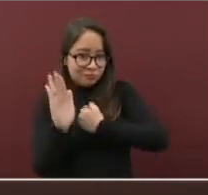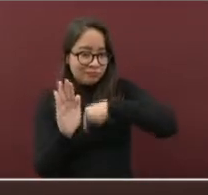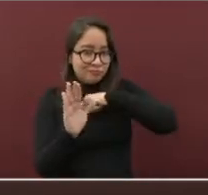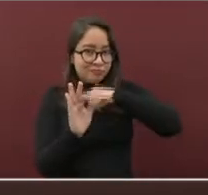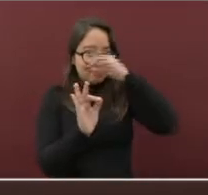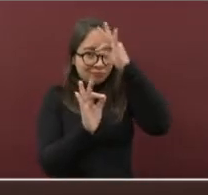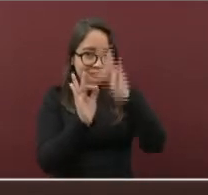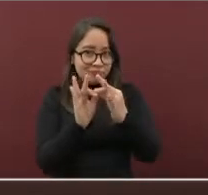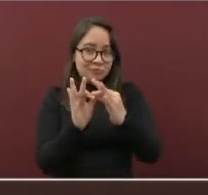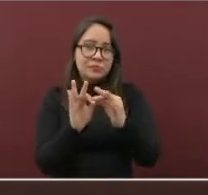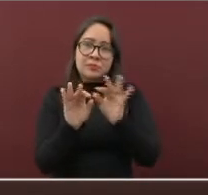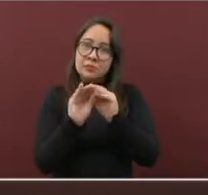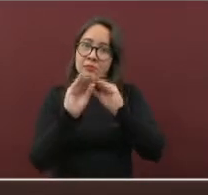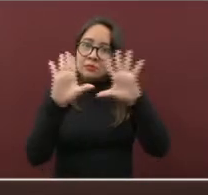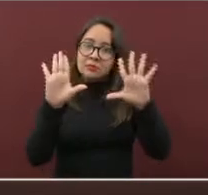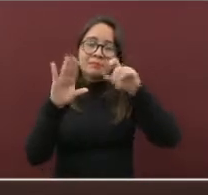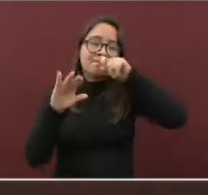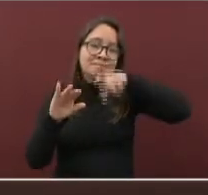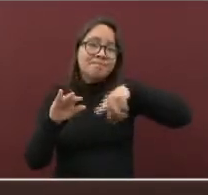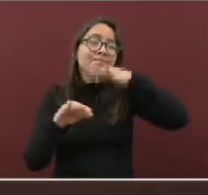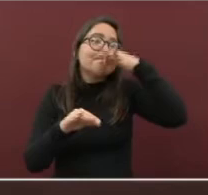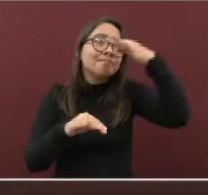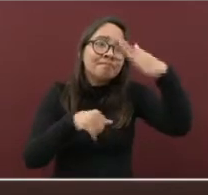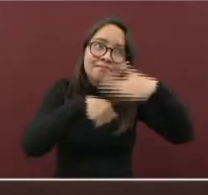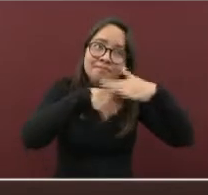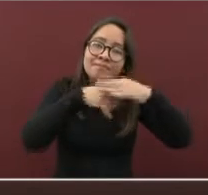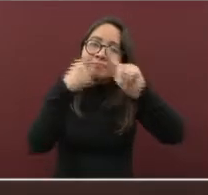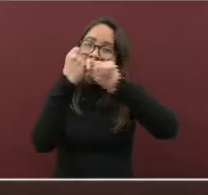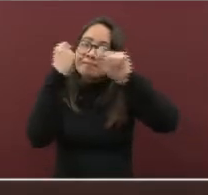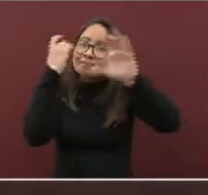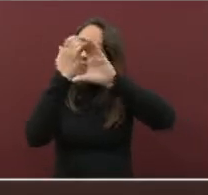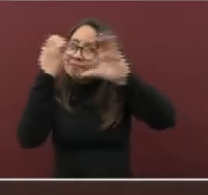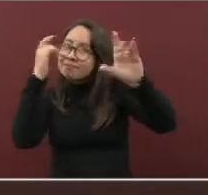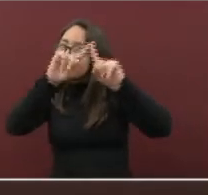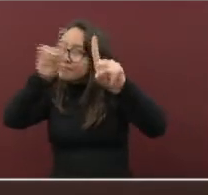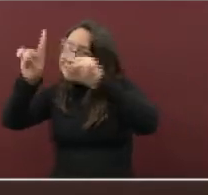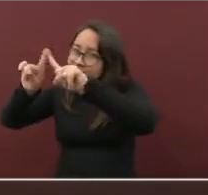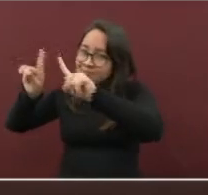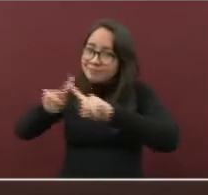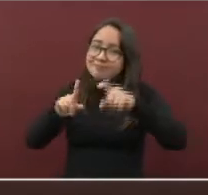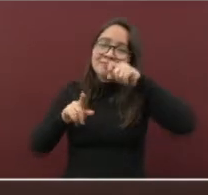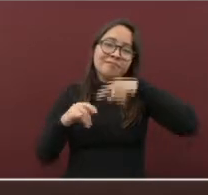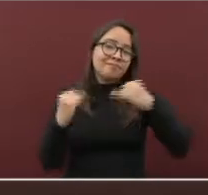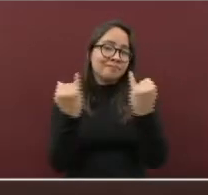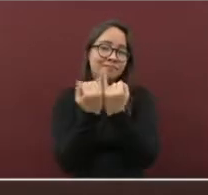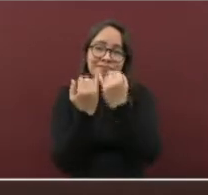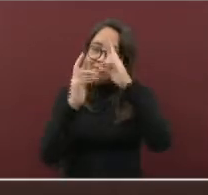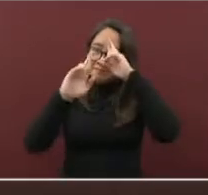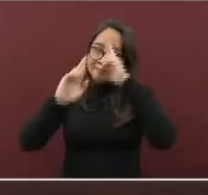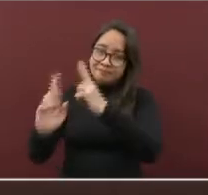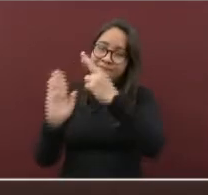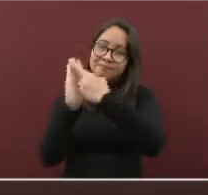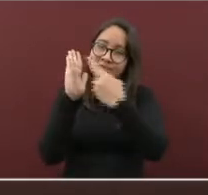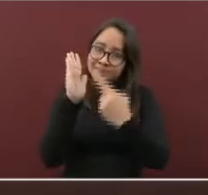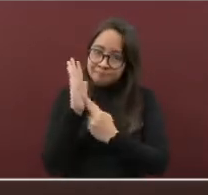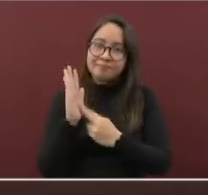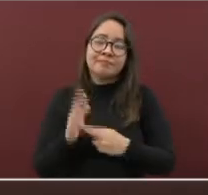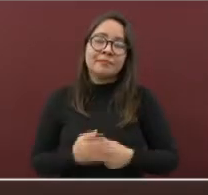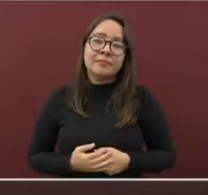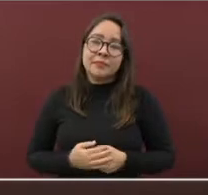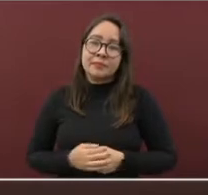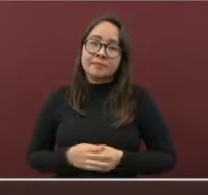por supuesto, al transporte público en sus diferentes modalidades. Queridísima familia